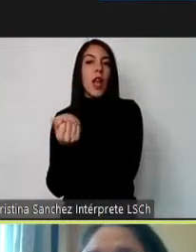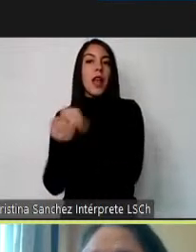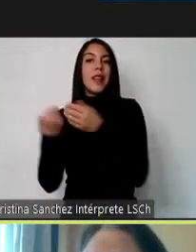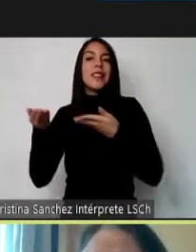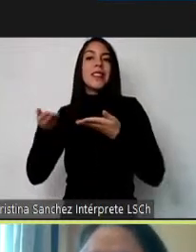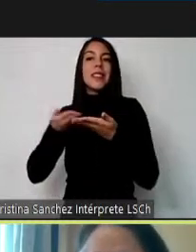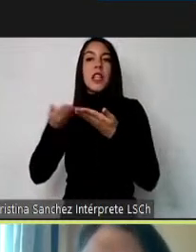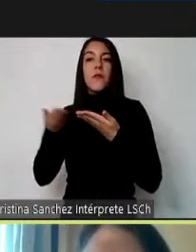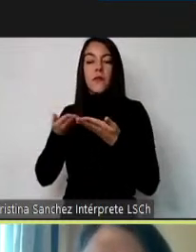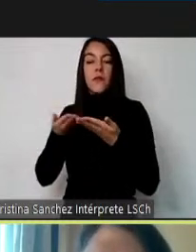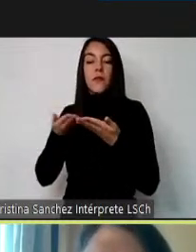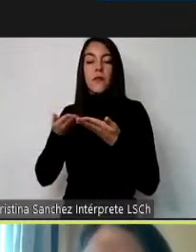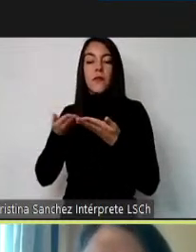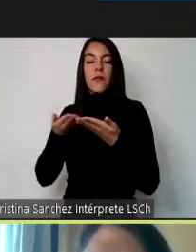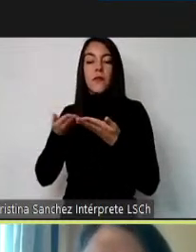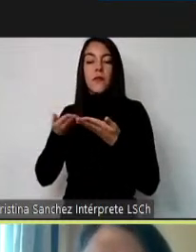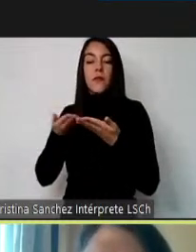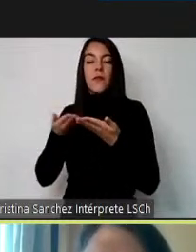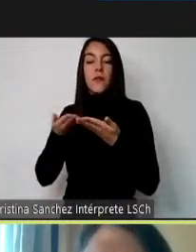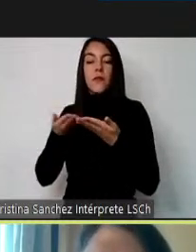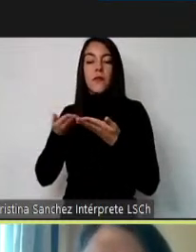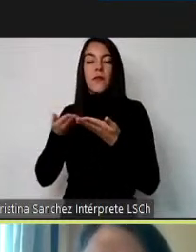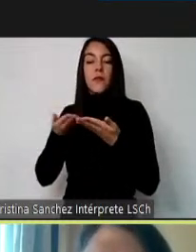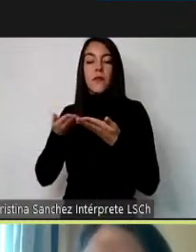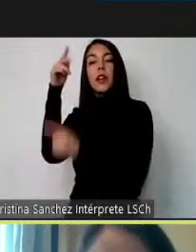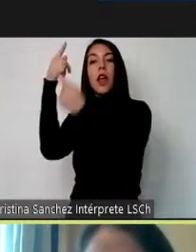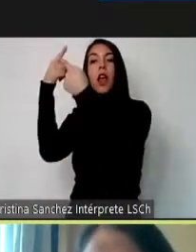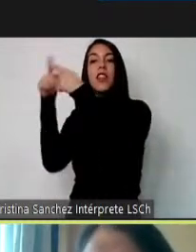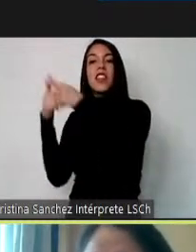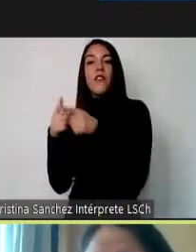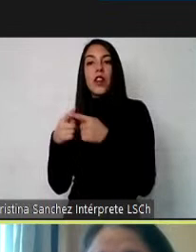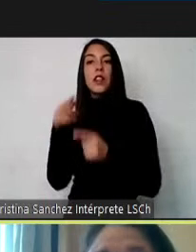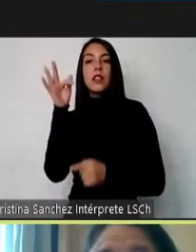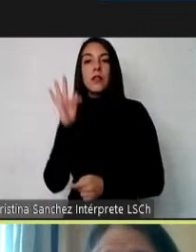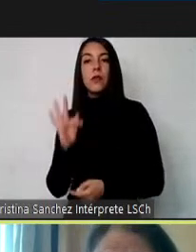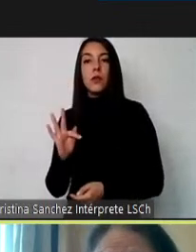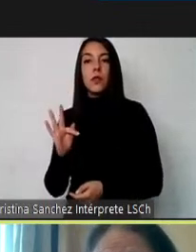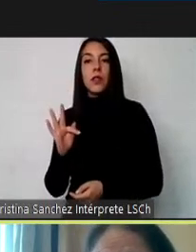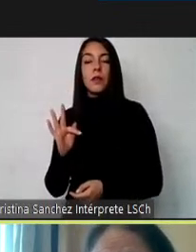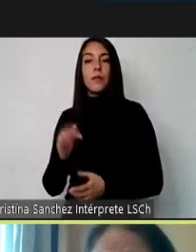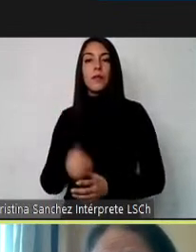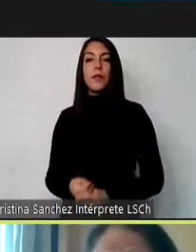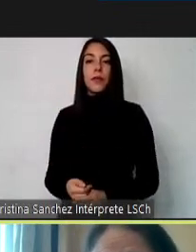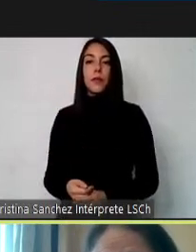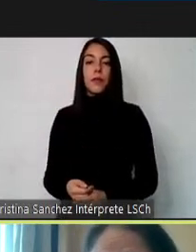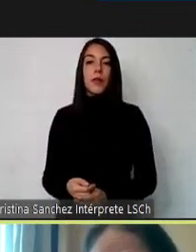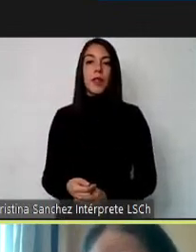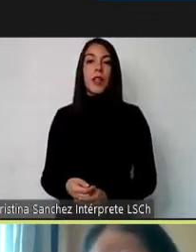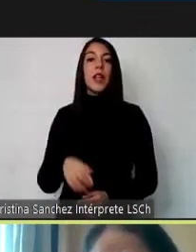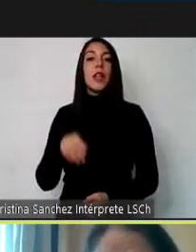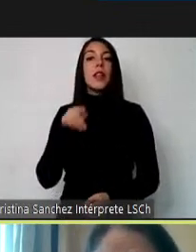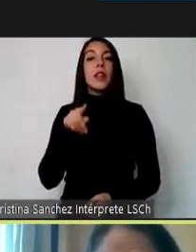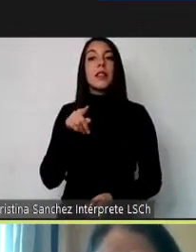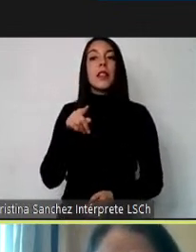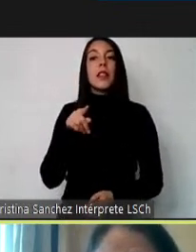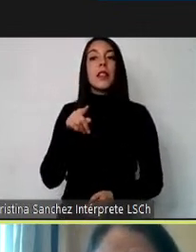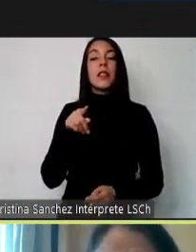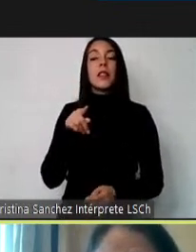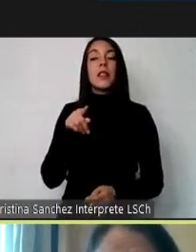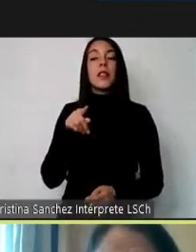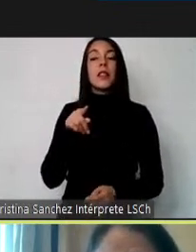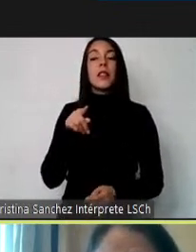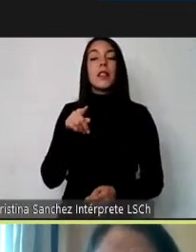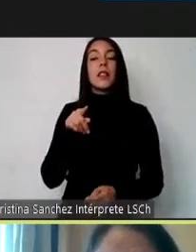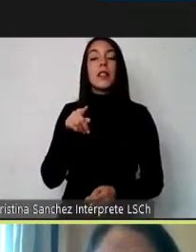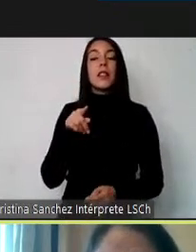para respetar esta diversidad funcional que es inherente a la persona humana.